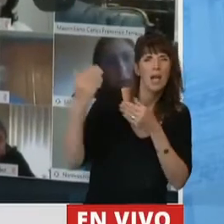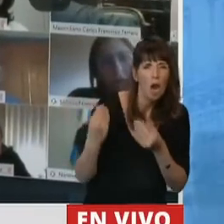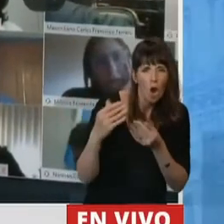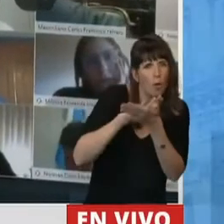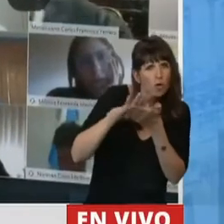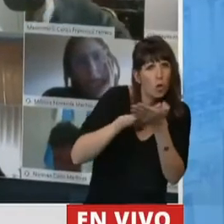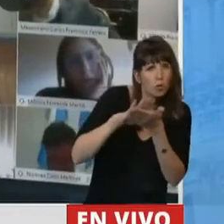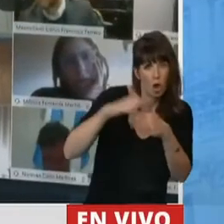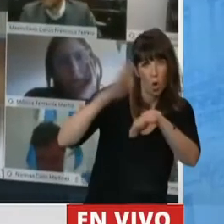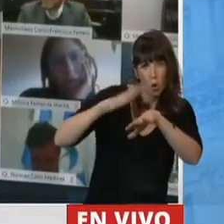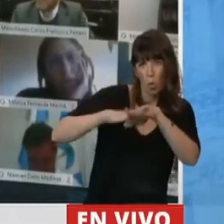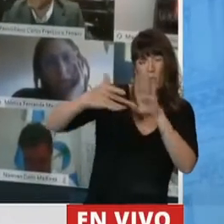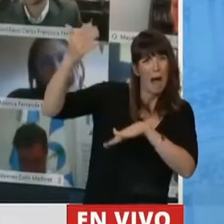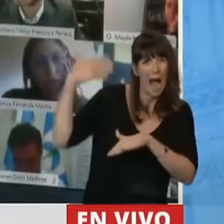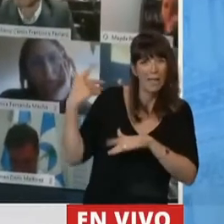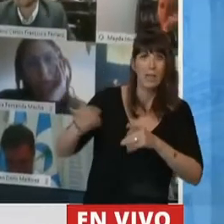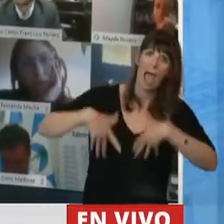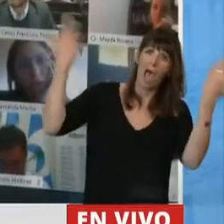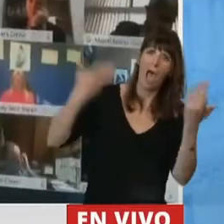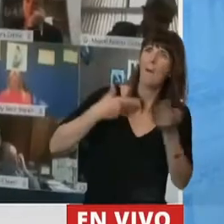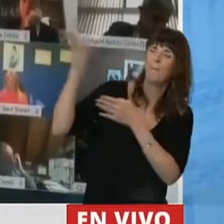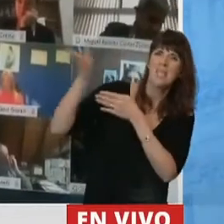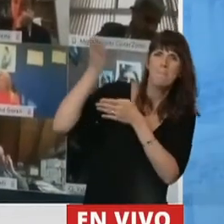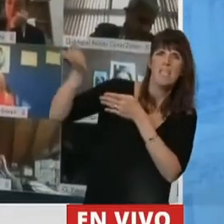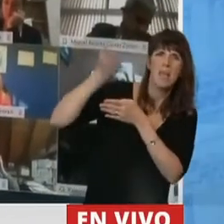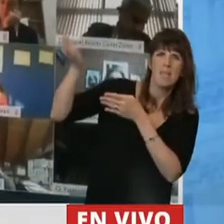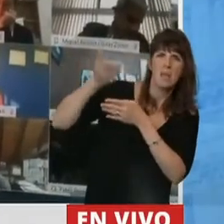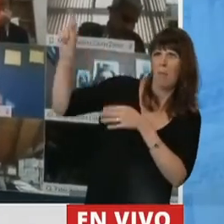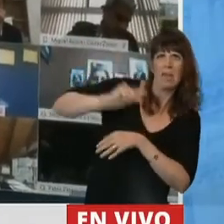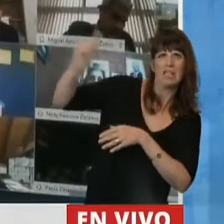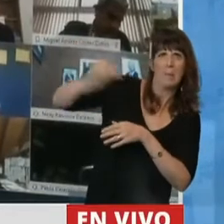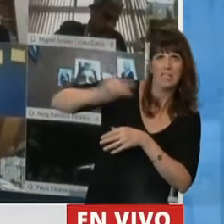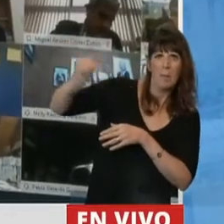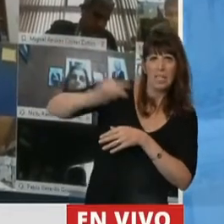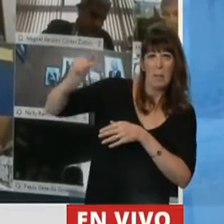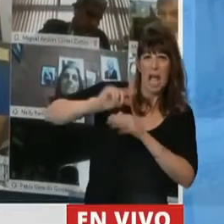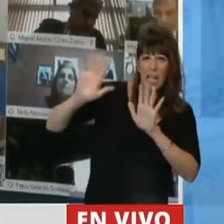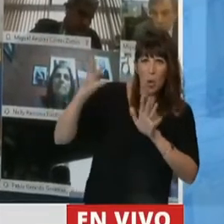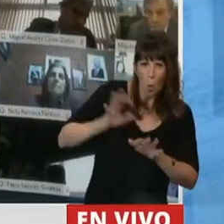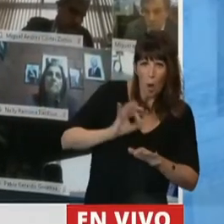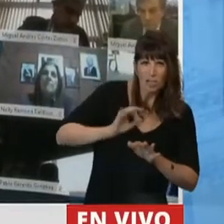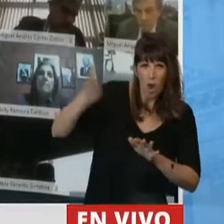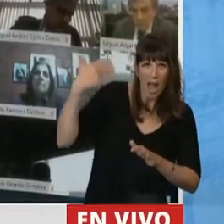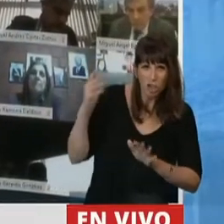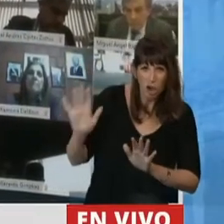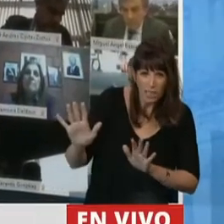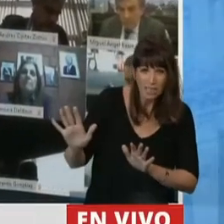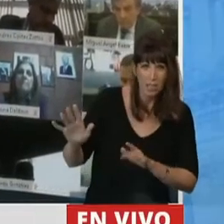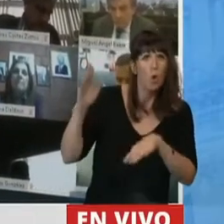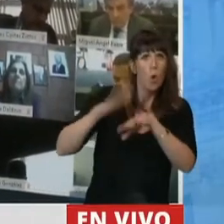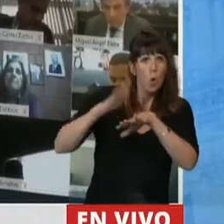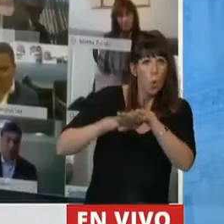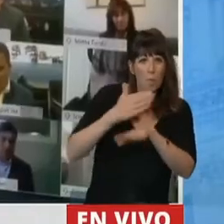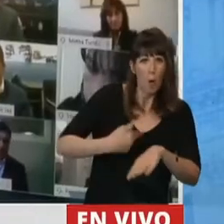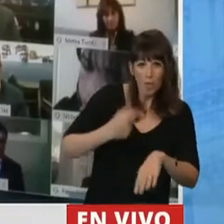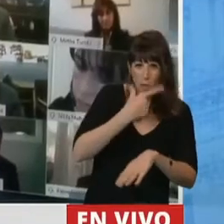que contrajeron de una manera irresponsable, de una manera brutal durante los cuatro años que llevó adelante el macrismo?